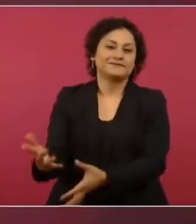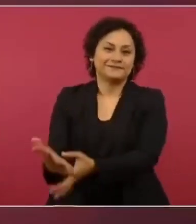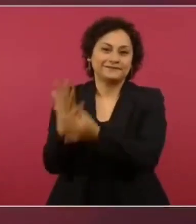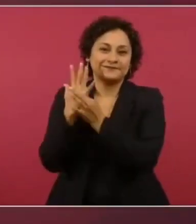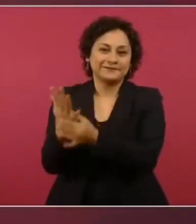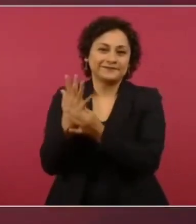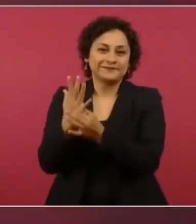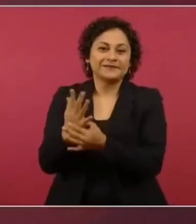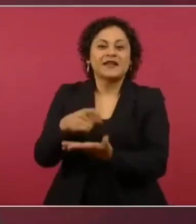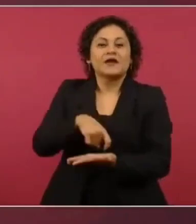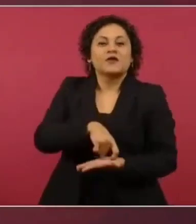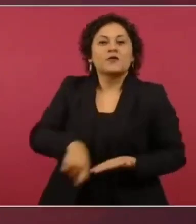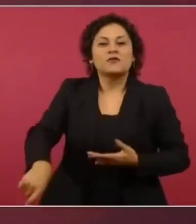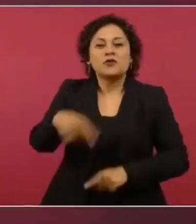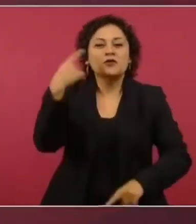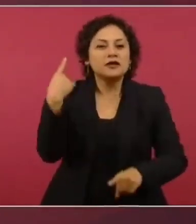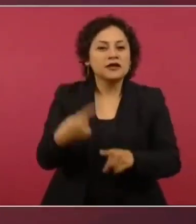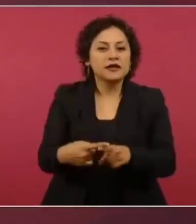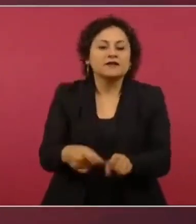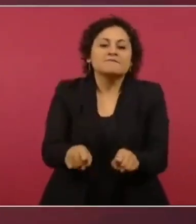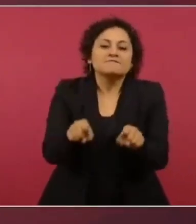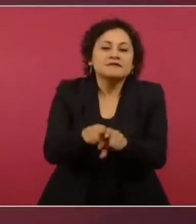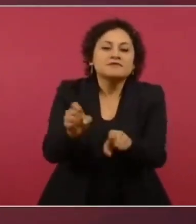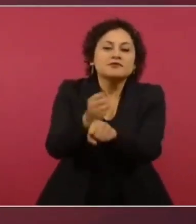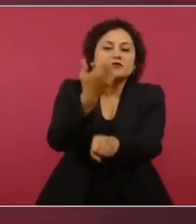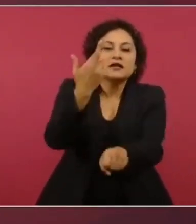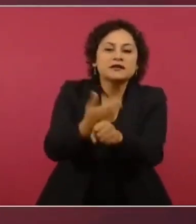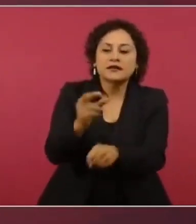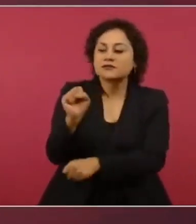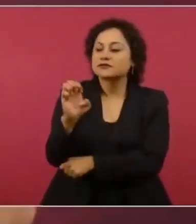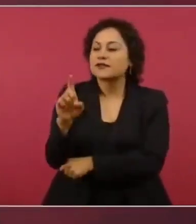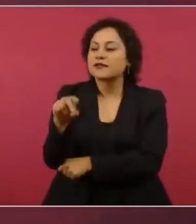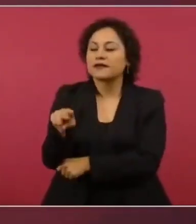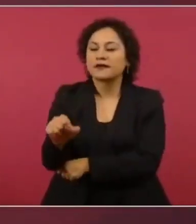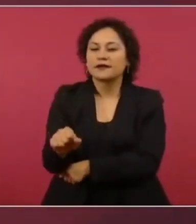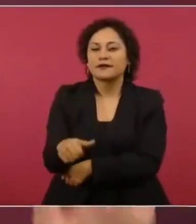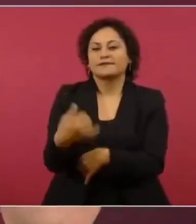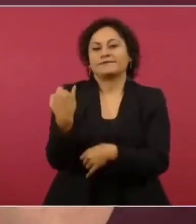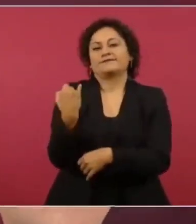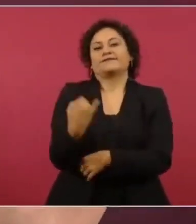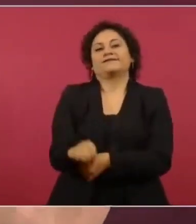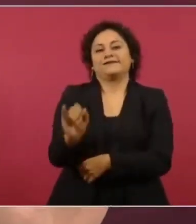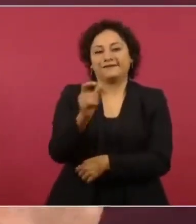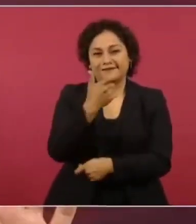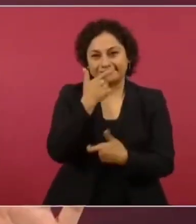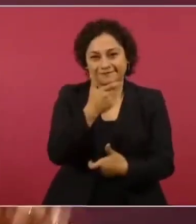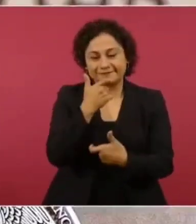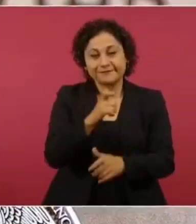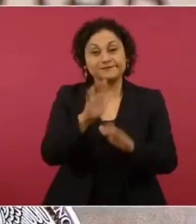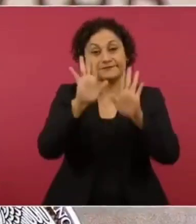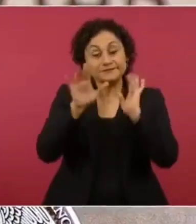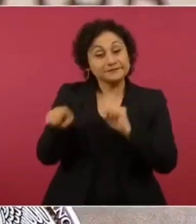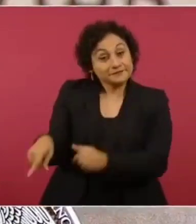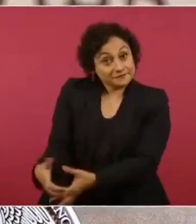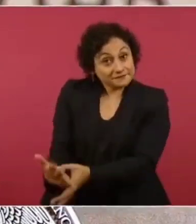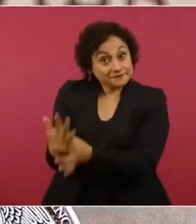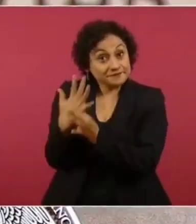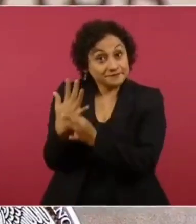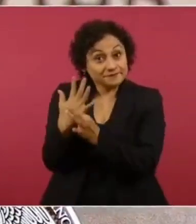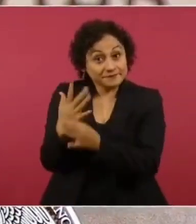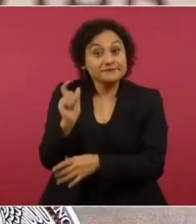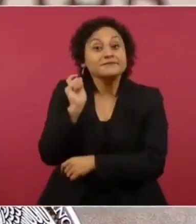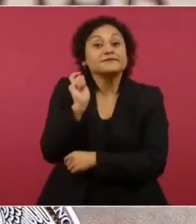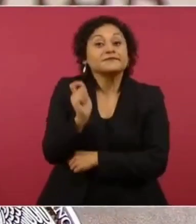nacional. ¿Cómo lo vi? Su fuente, una supuesta filtración de esas que hace